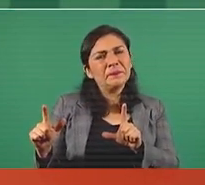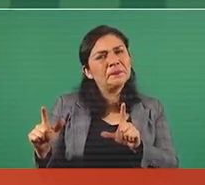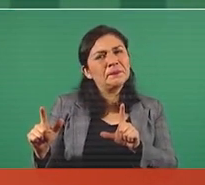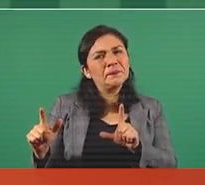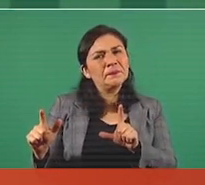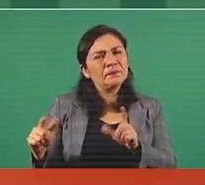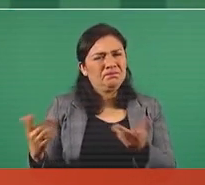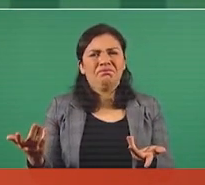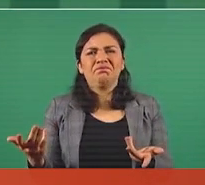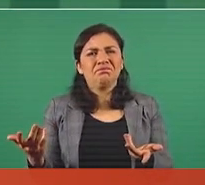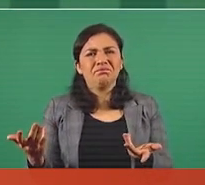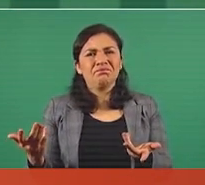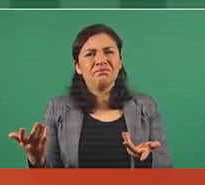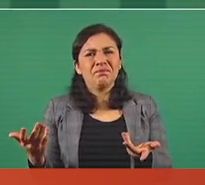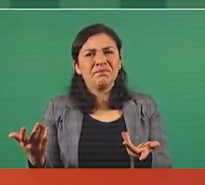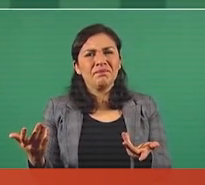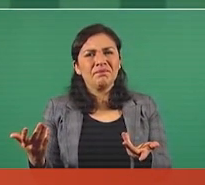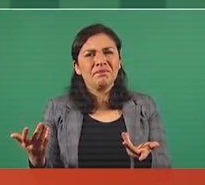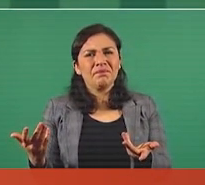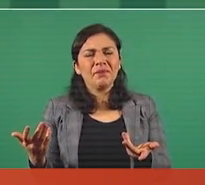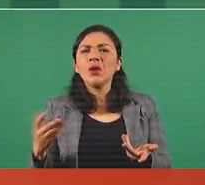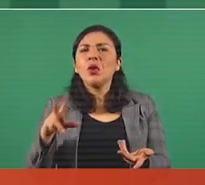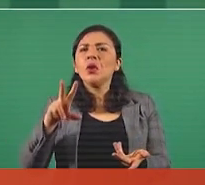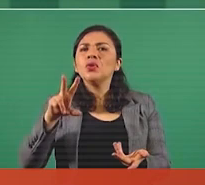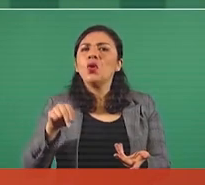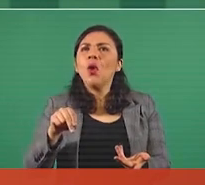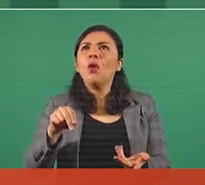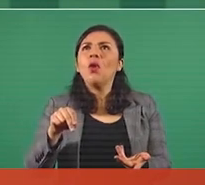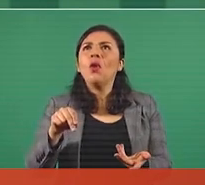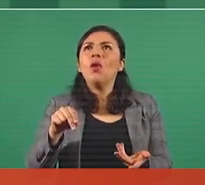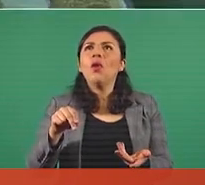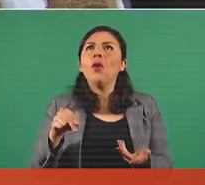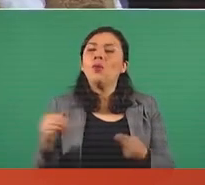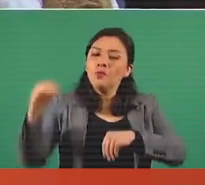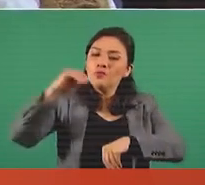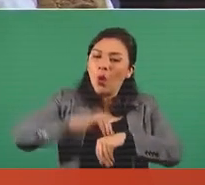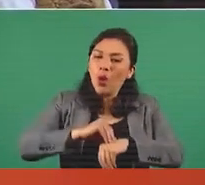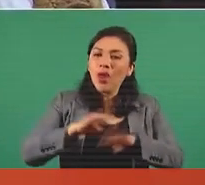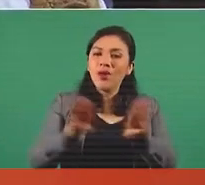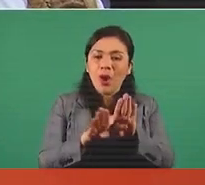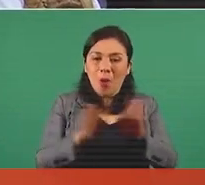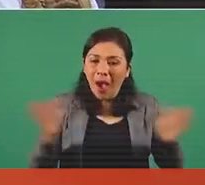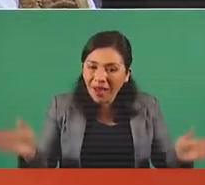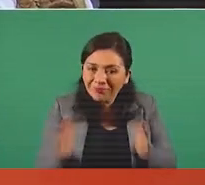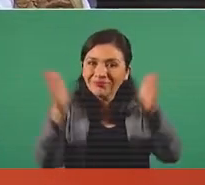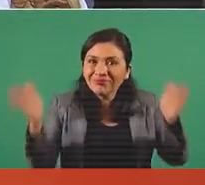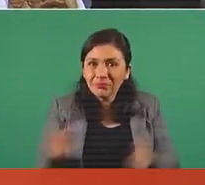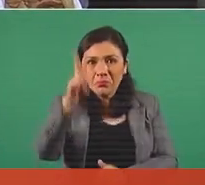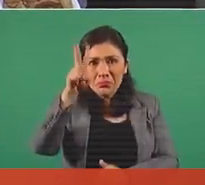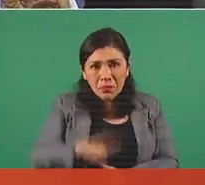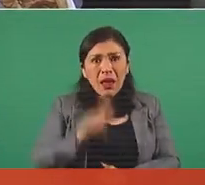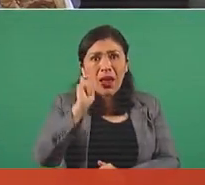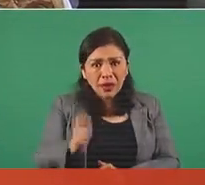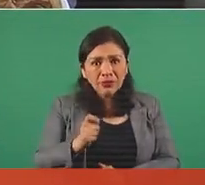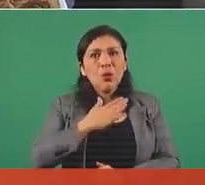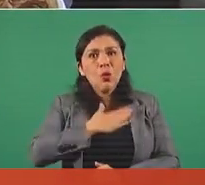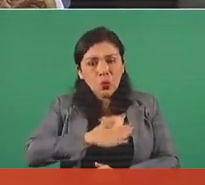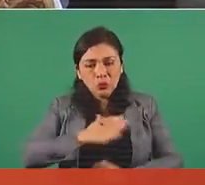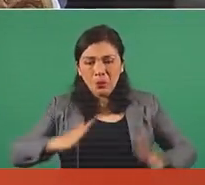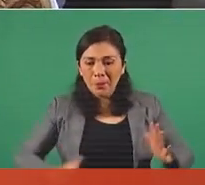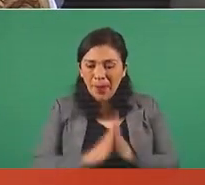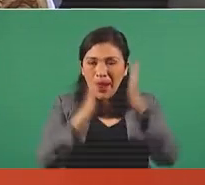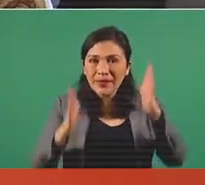En vez de estar alentando, porque es democracia participativa,